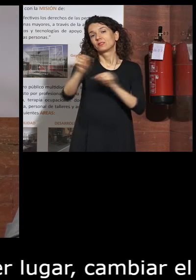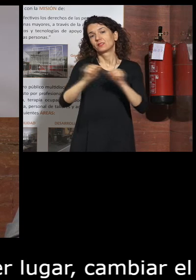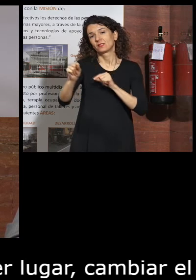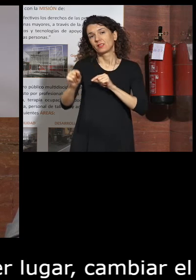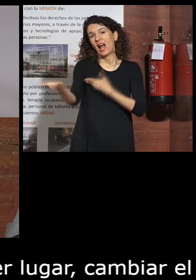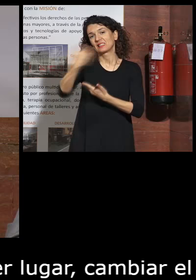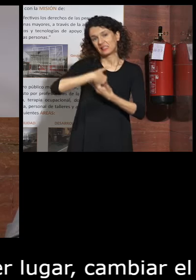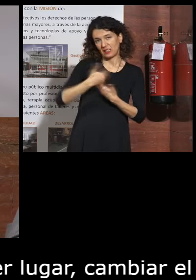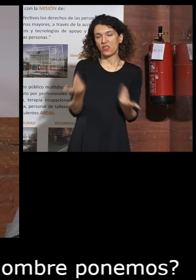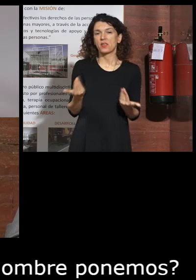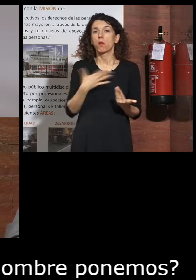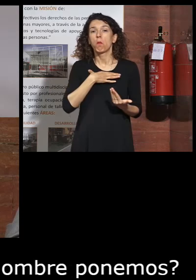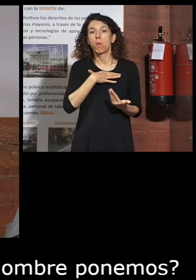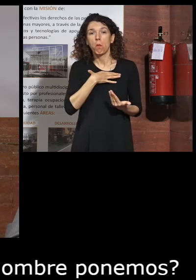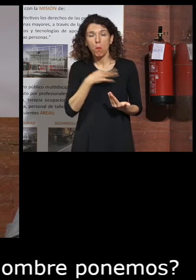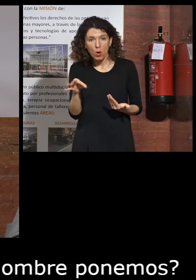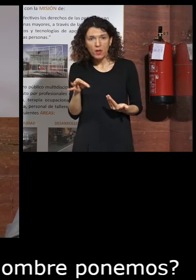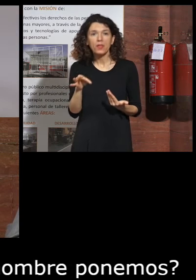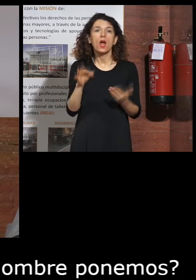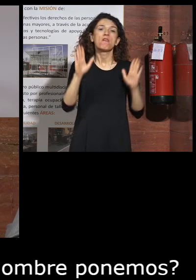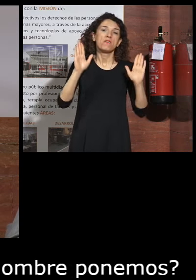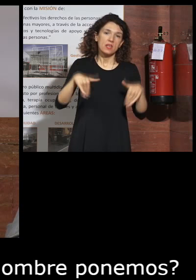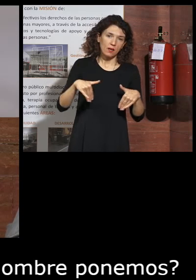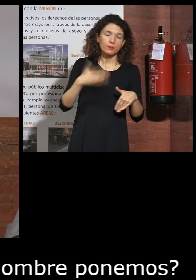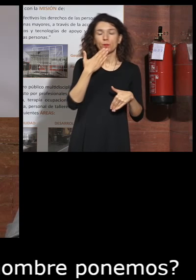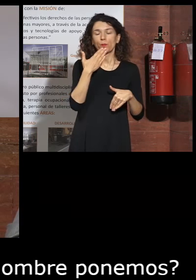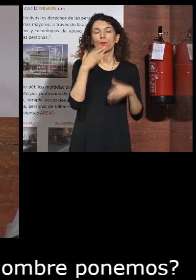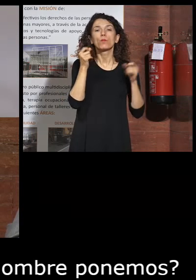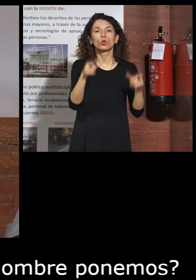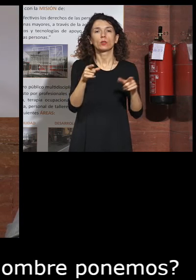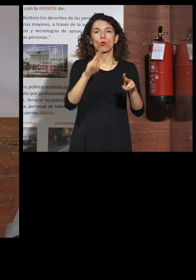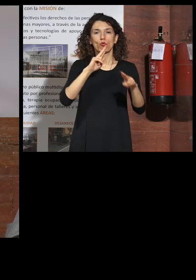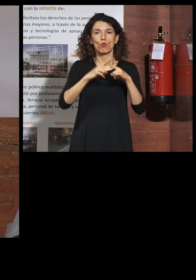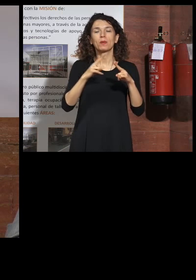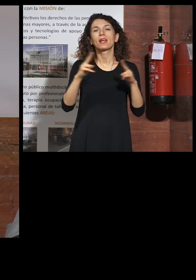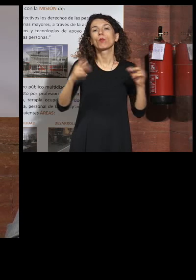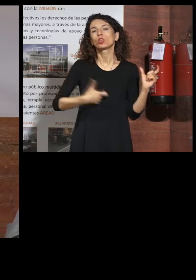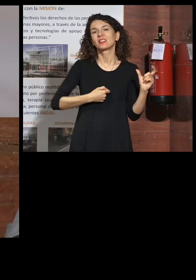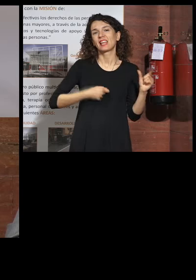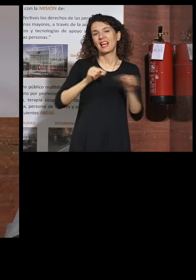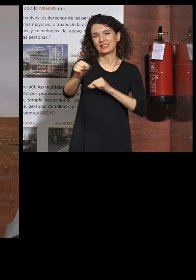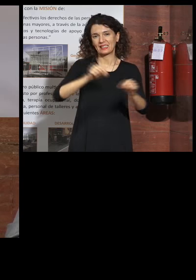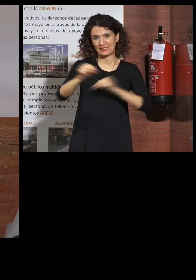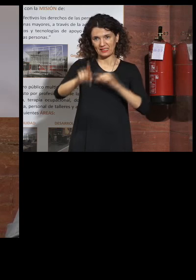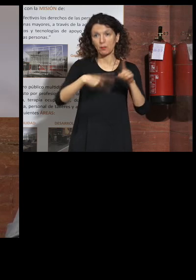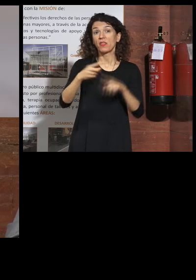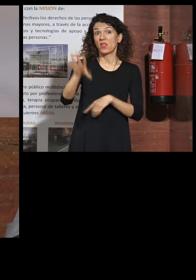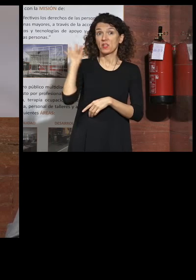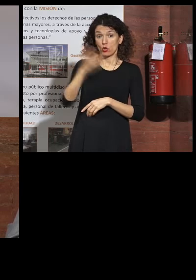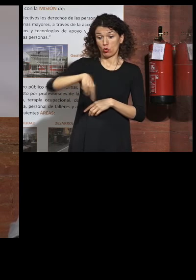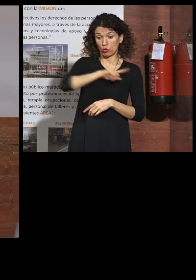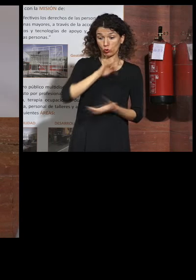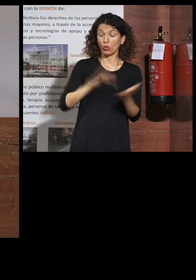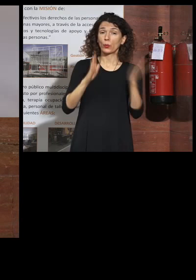porque no sé a lo mejor tuve bien pensado pero ese fue el motivo del nombre de la teleasistencia y de la decisión que nosotros